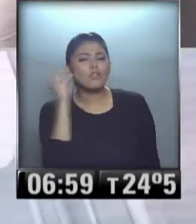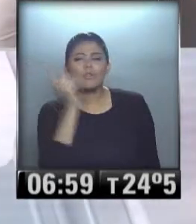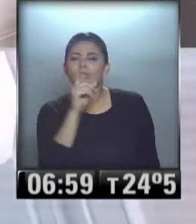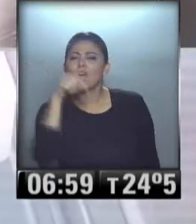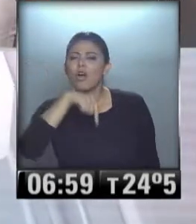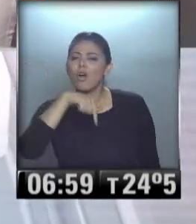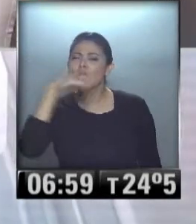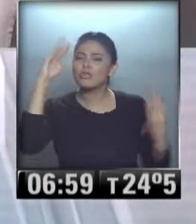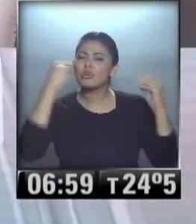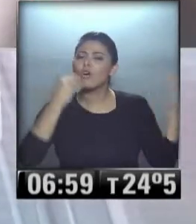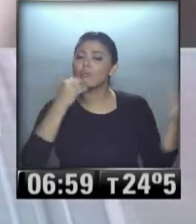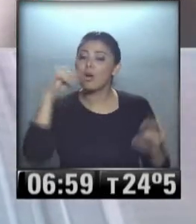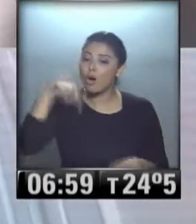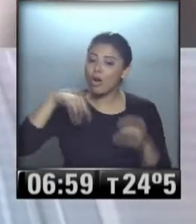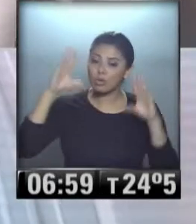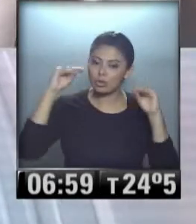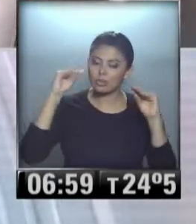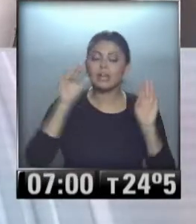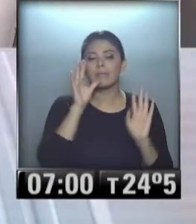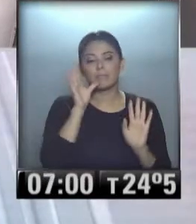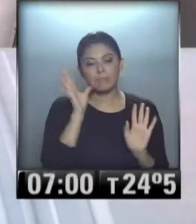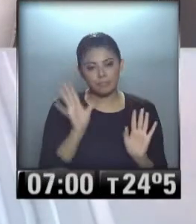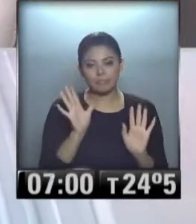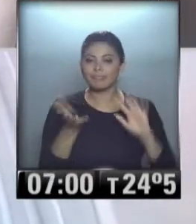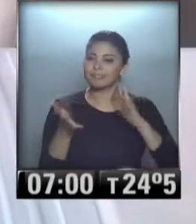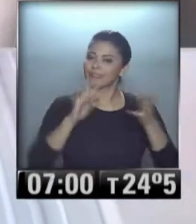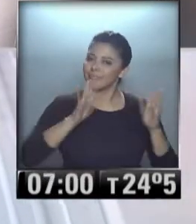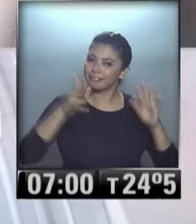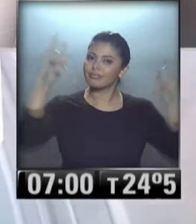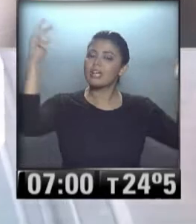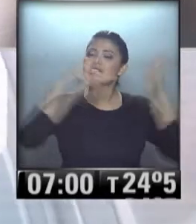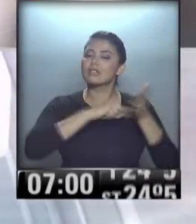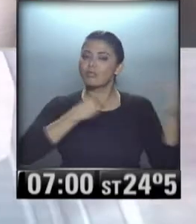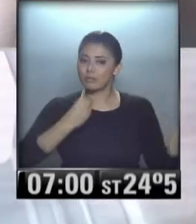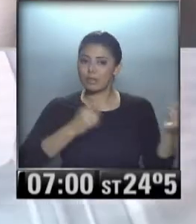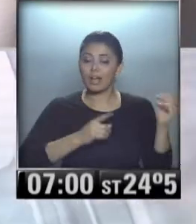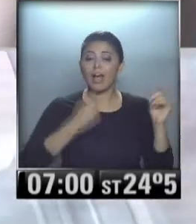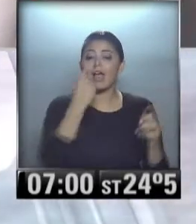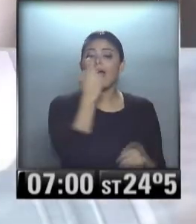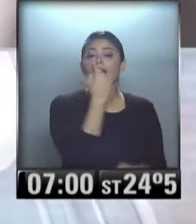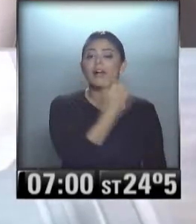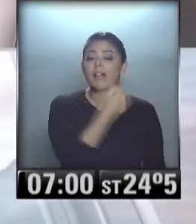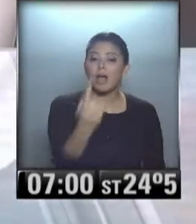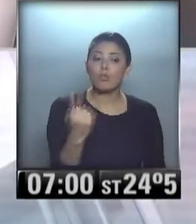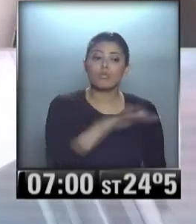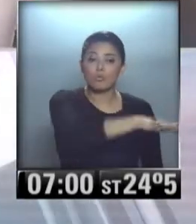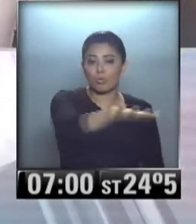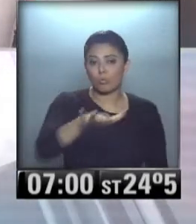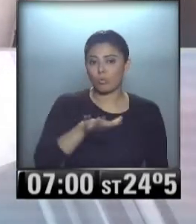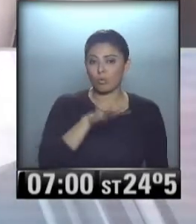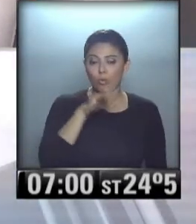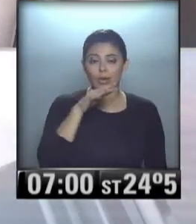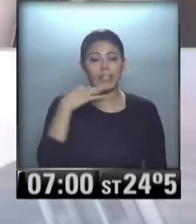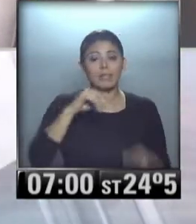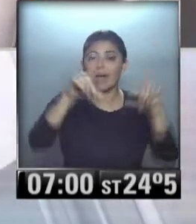la noche de hoy. ¿La noche de hoy? Mira, inestable. ¿Qué quiere decir? Que cada uno, en su puesto, tenemos